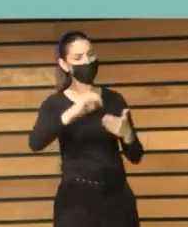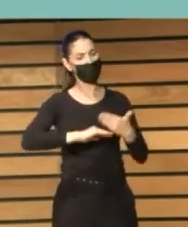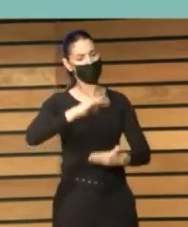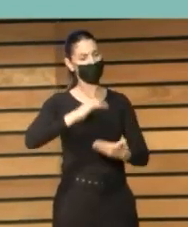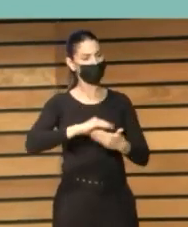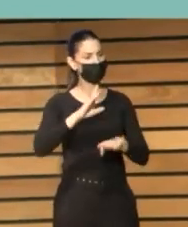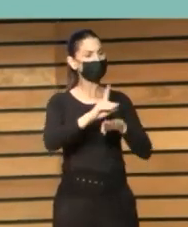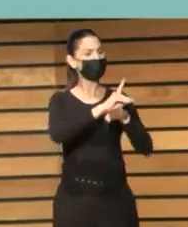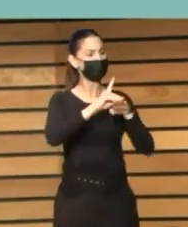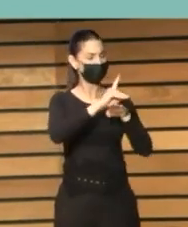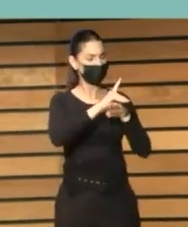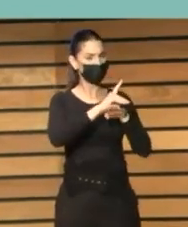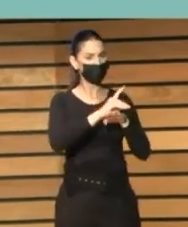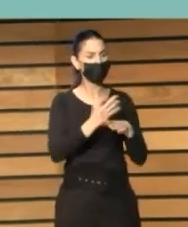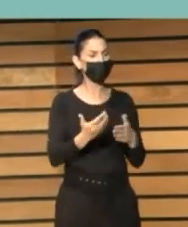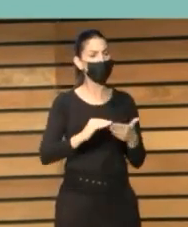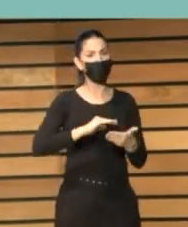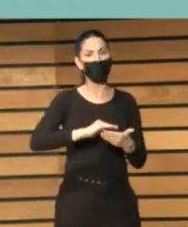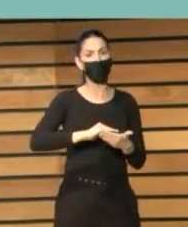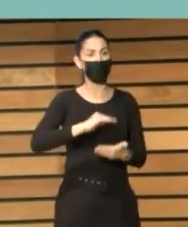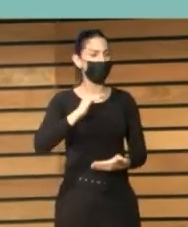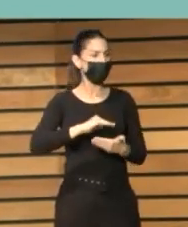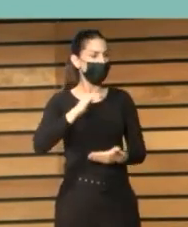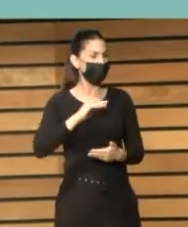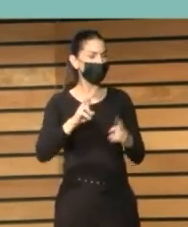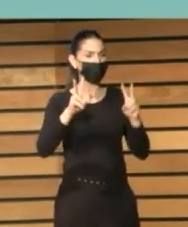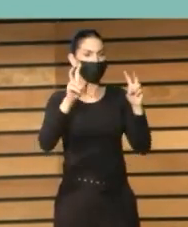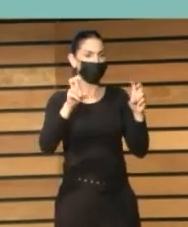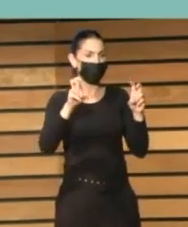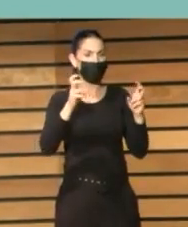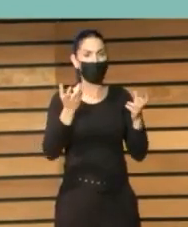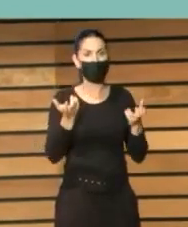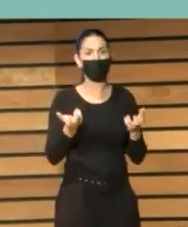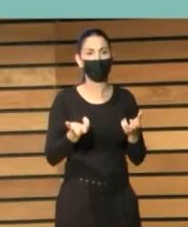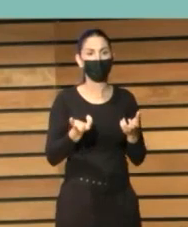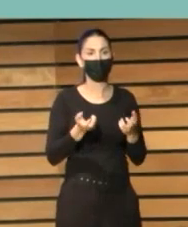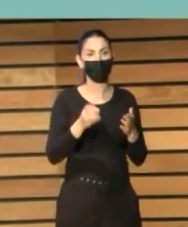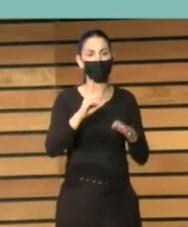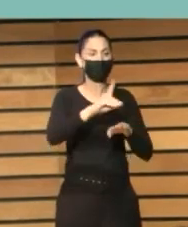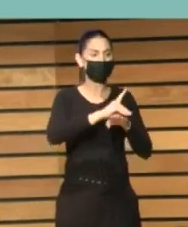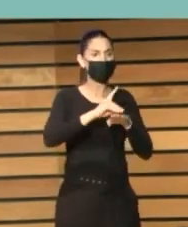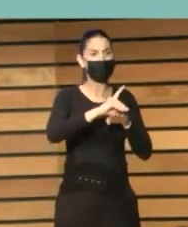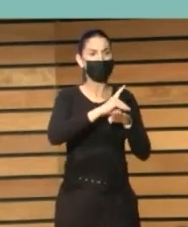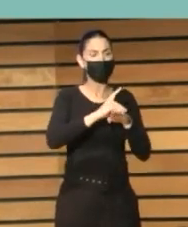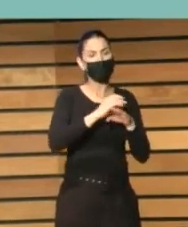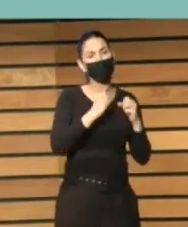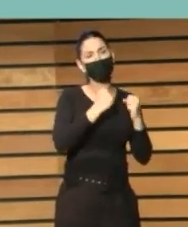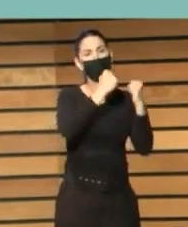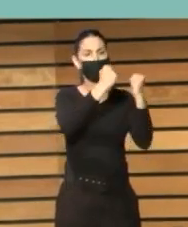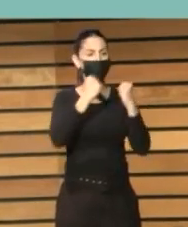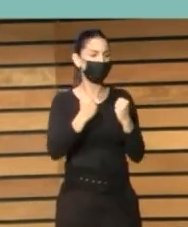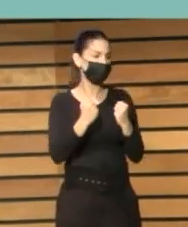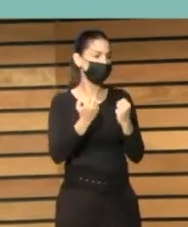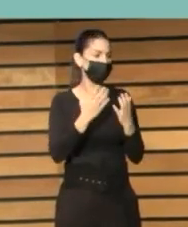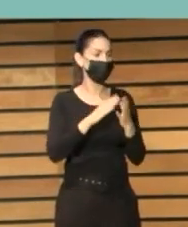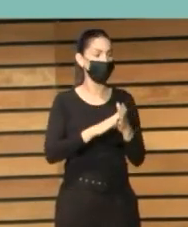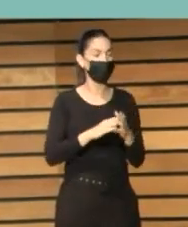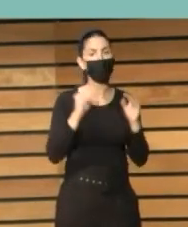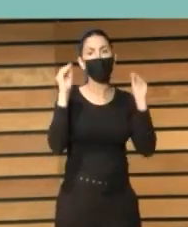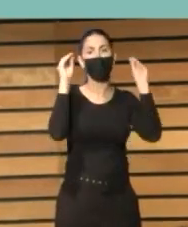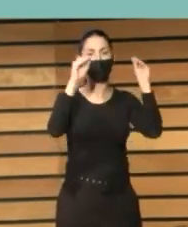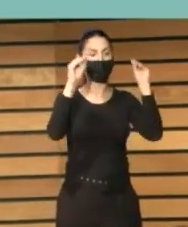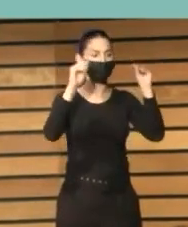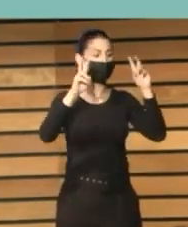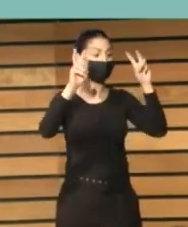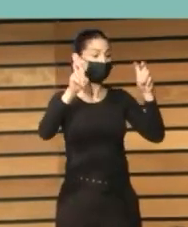que es una competencia digital que va mucho más allá de lo que a veces se ha practicado en las formaciones digitales como ofimática o formaciones para la